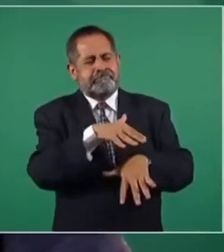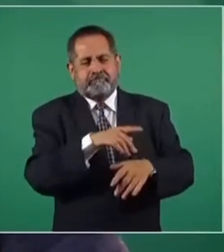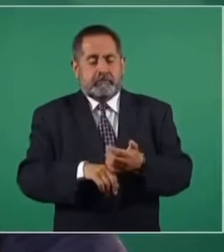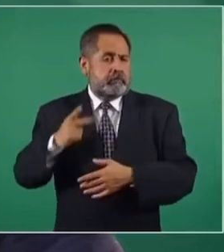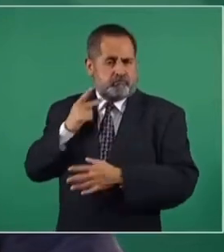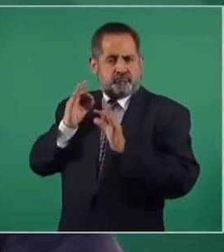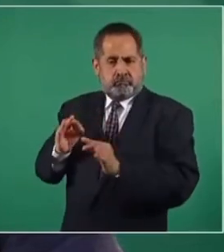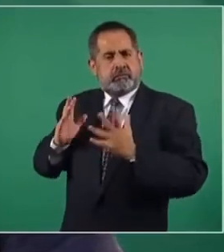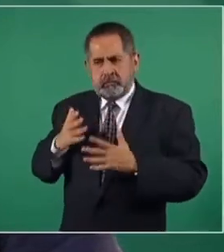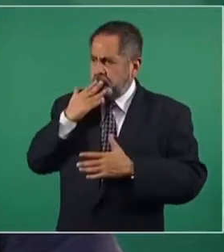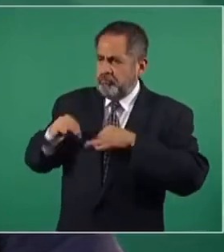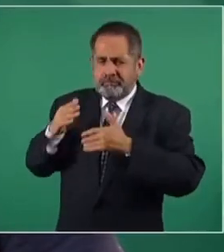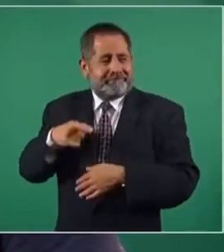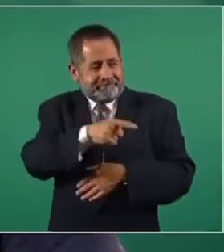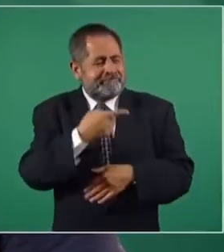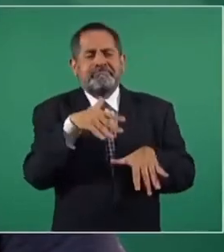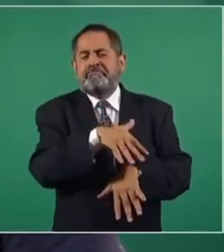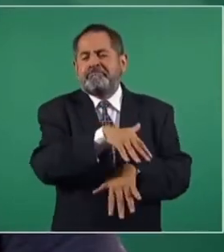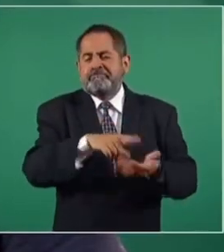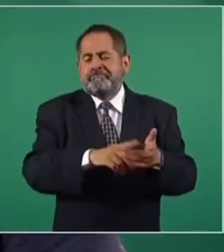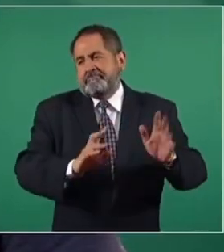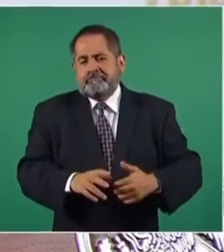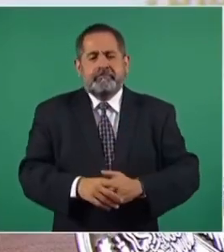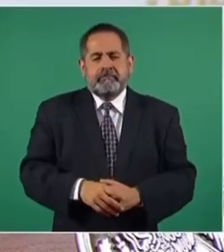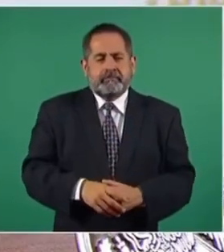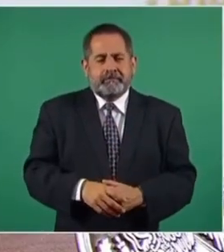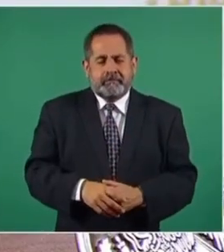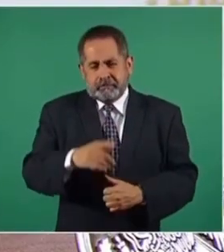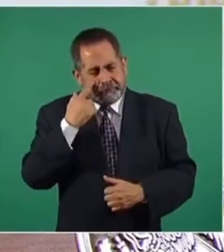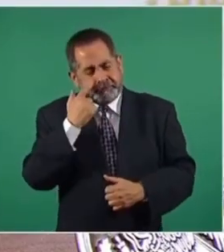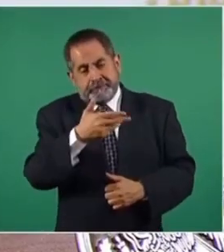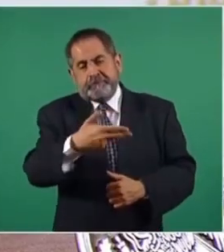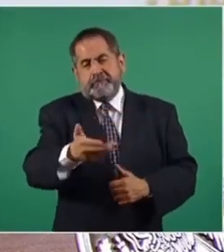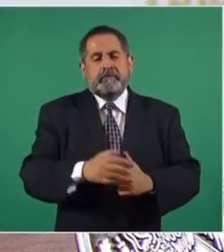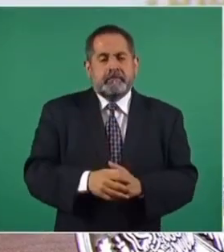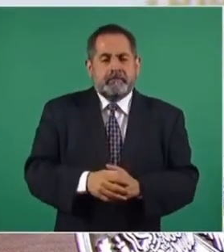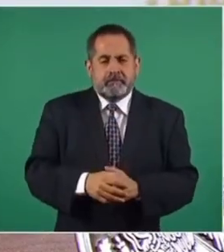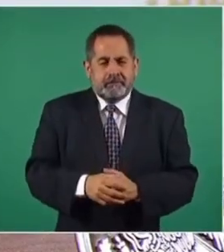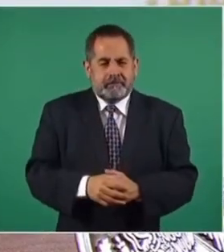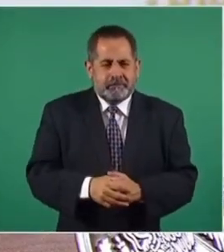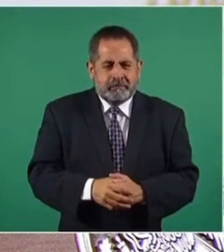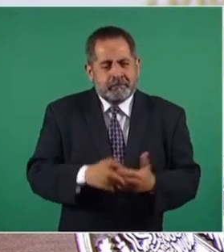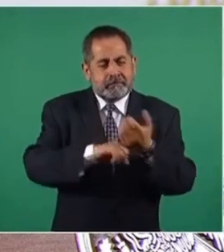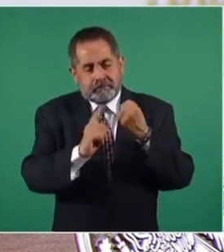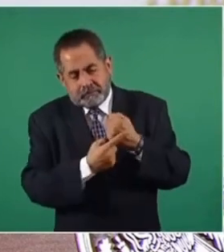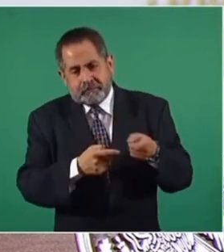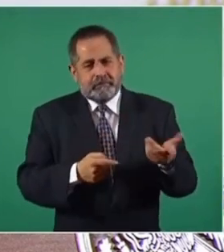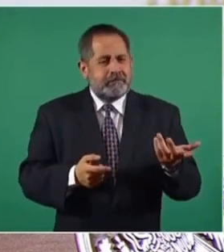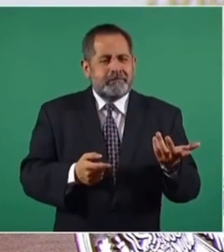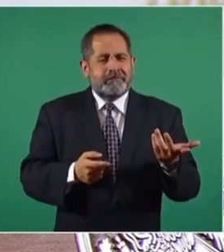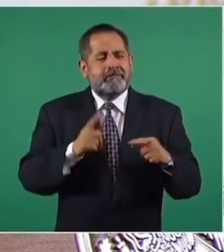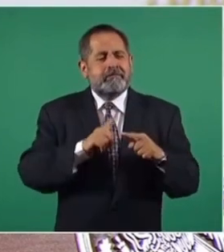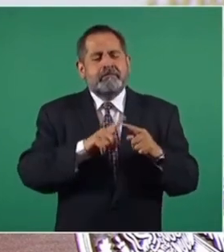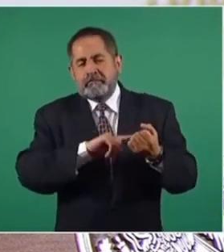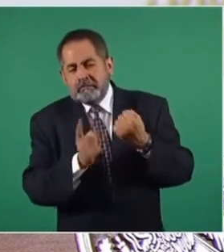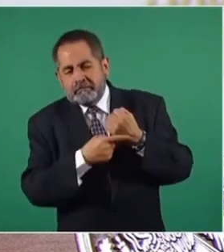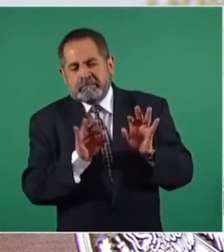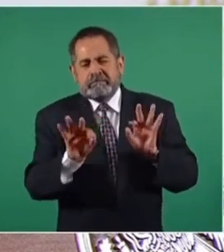La política es un noble oficio. Hay que ver quién está ahí